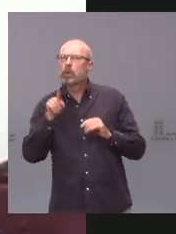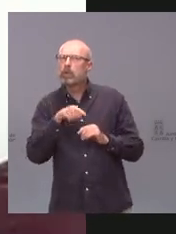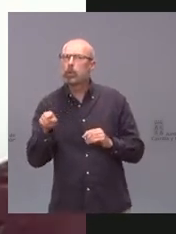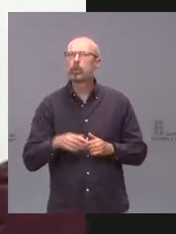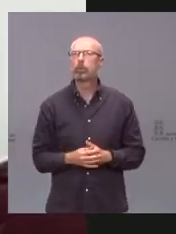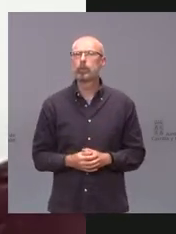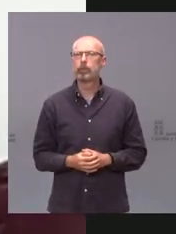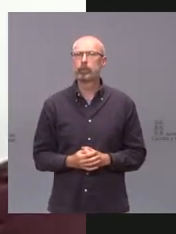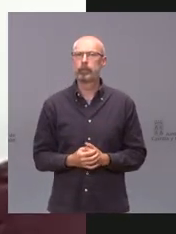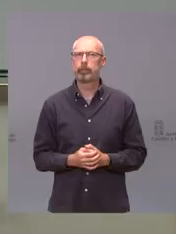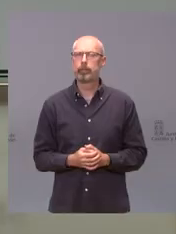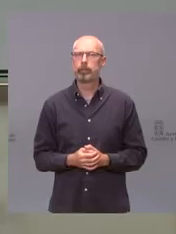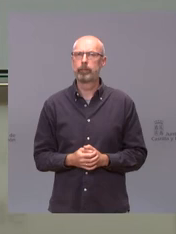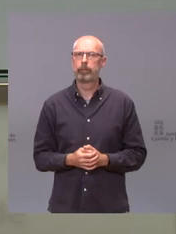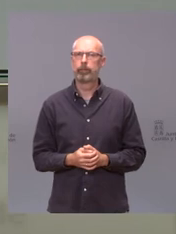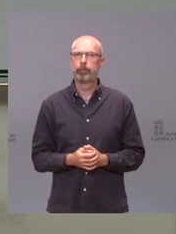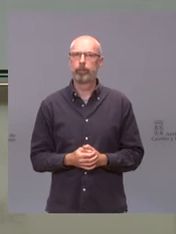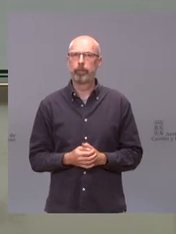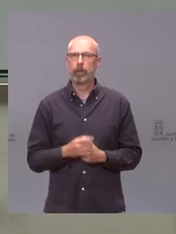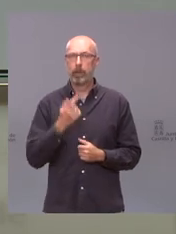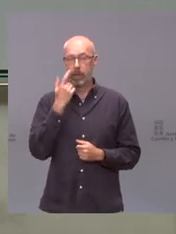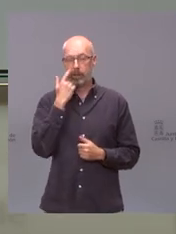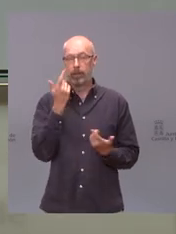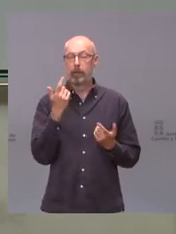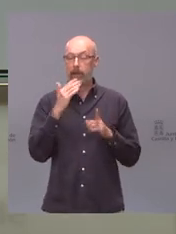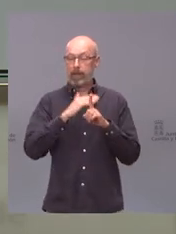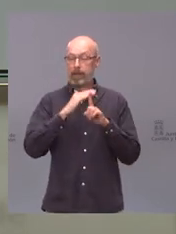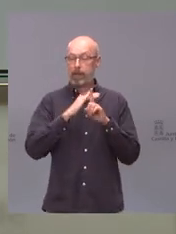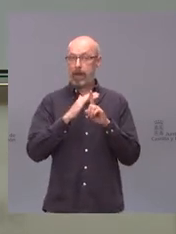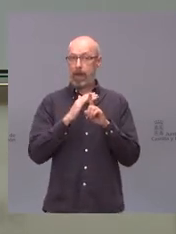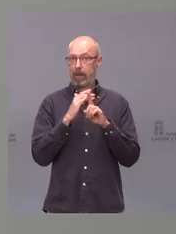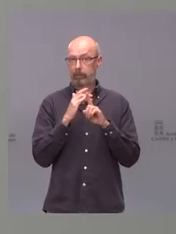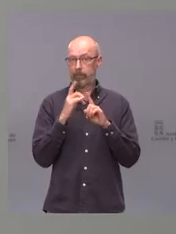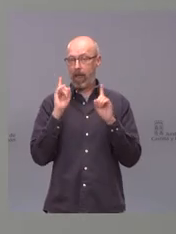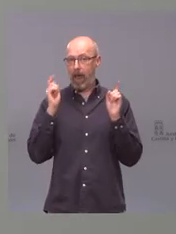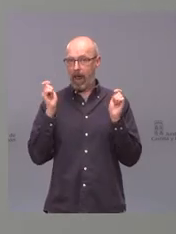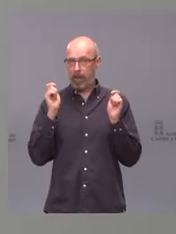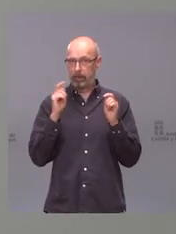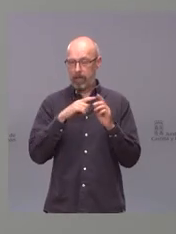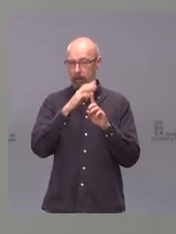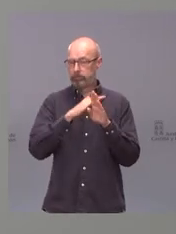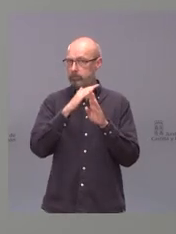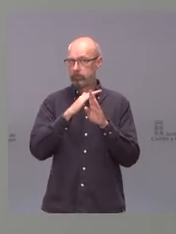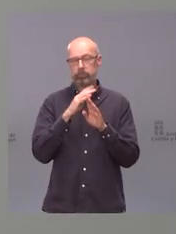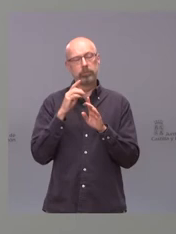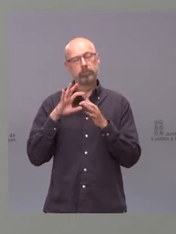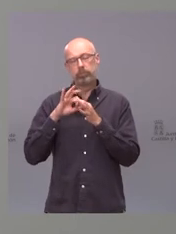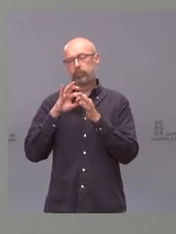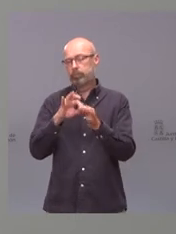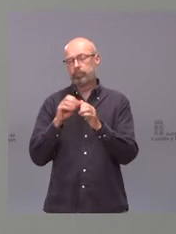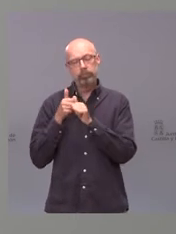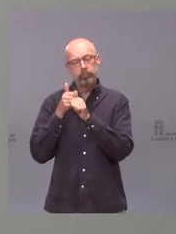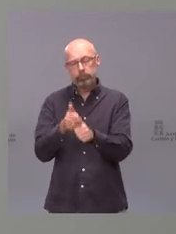gracias bueno los niveles de alerta tenemos que seguir el semáforo seguir el semáforo significa